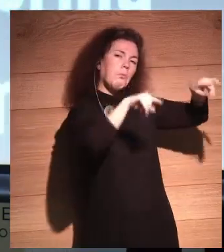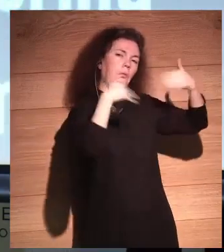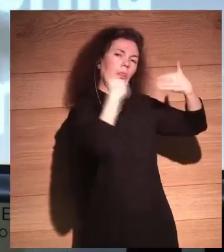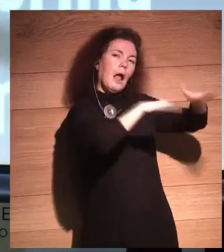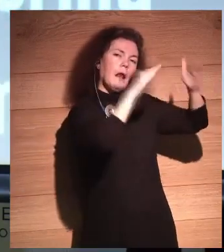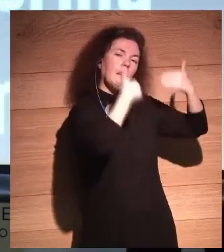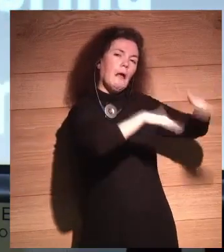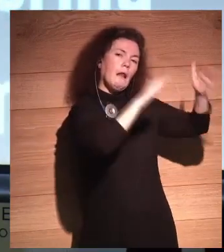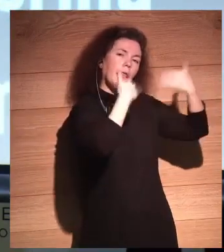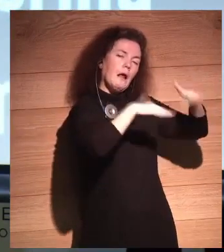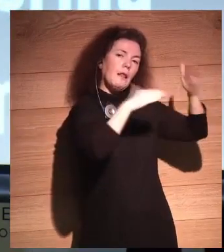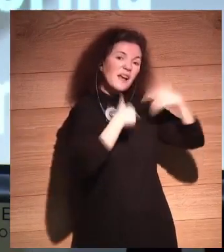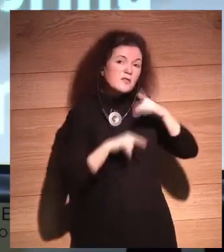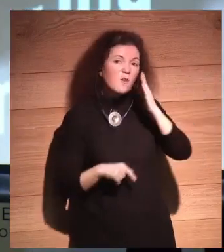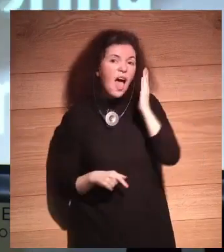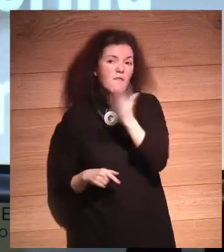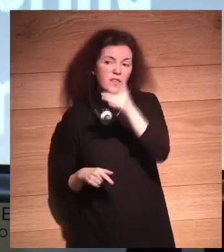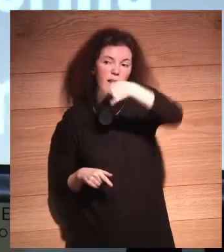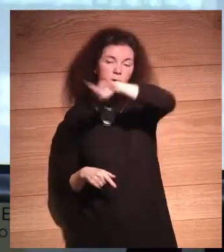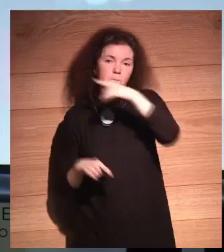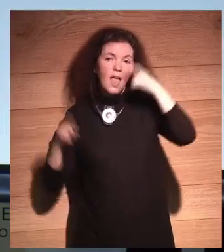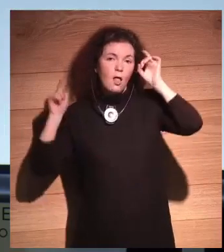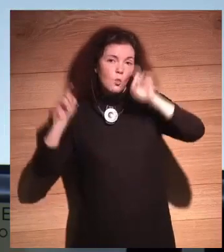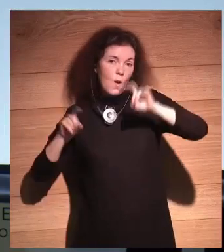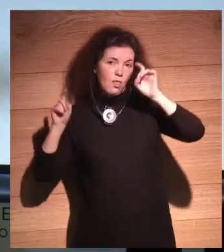Y eso va a afectar nuestra educación.